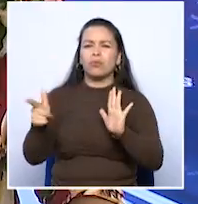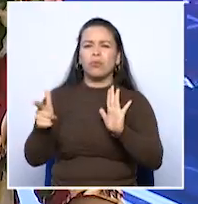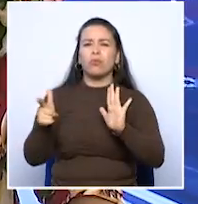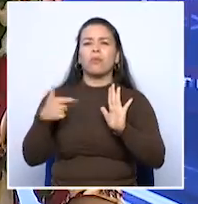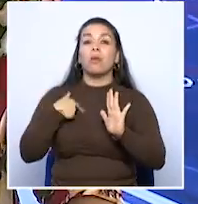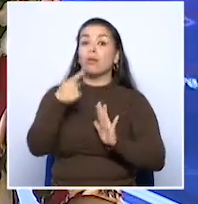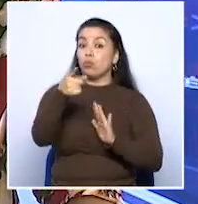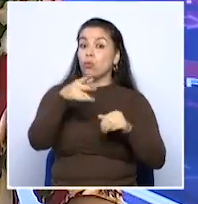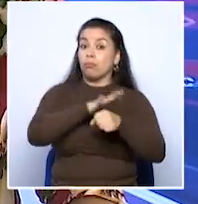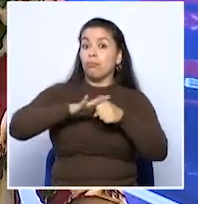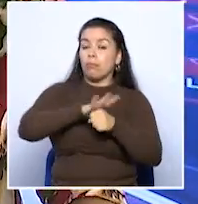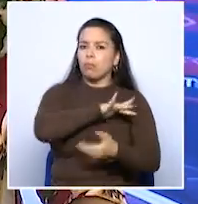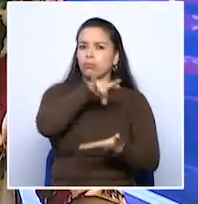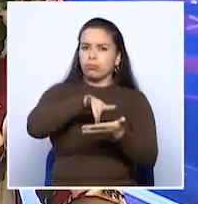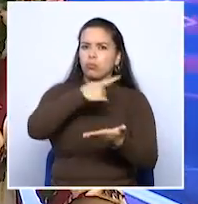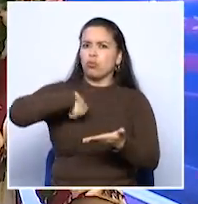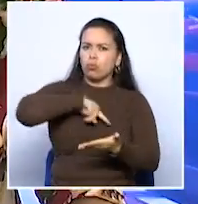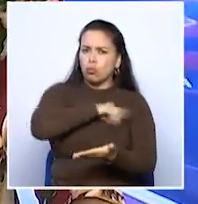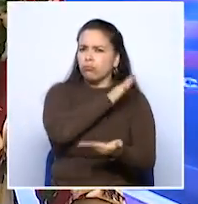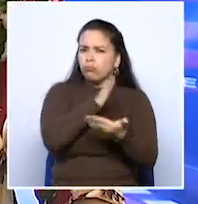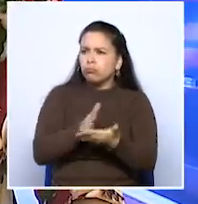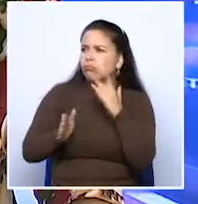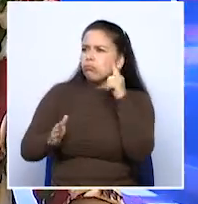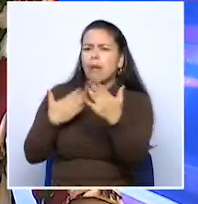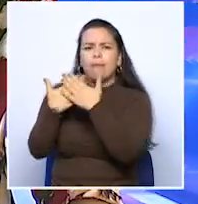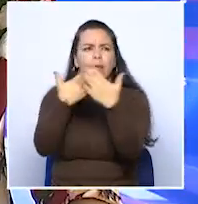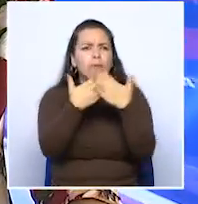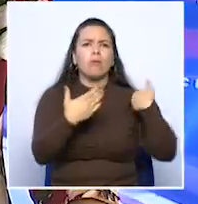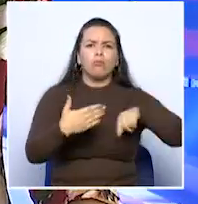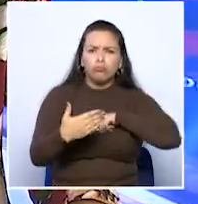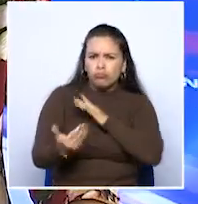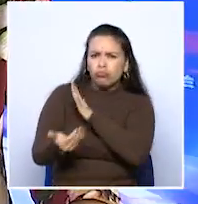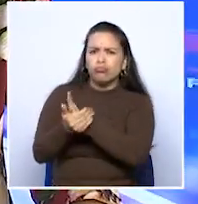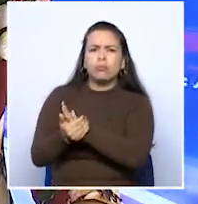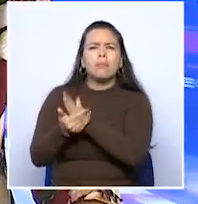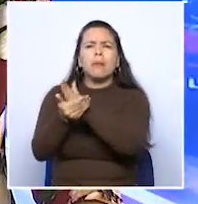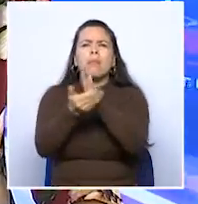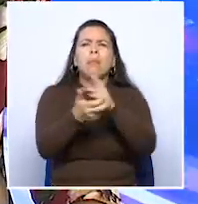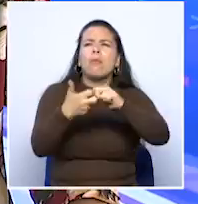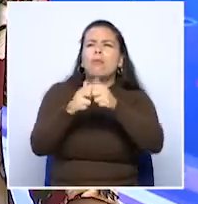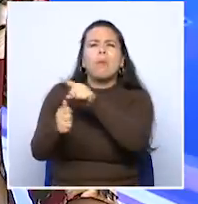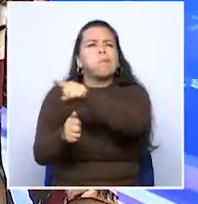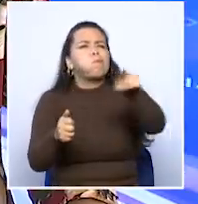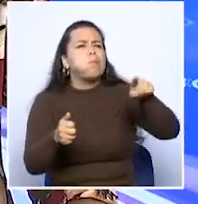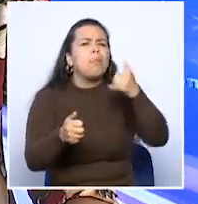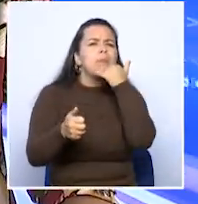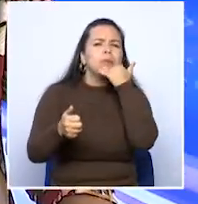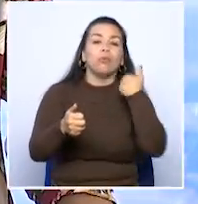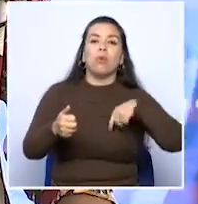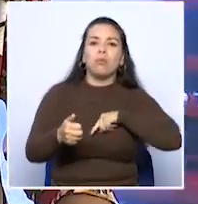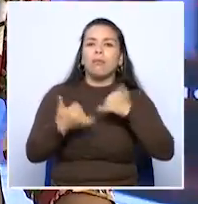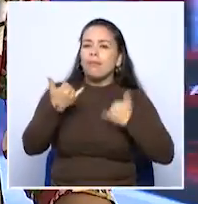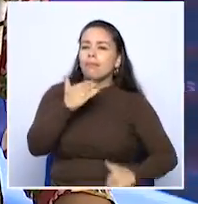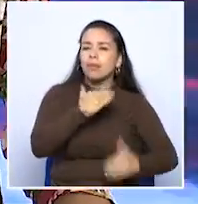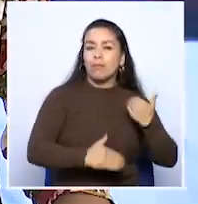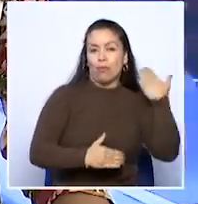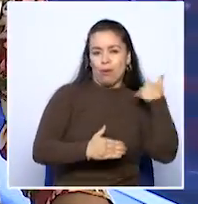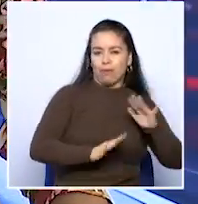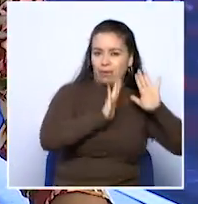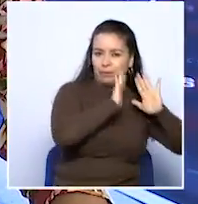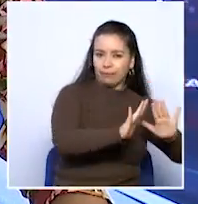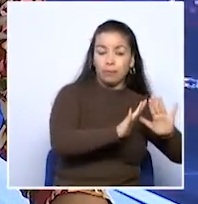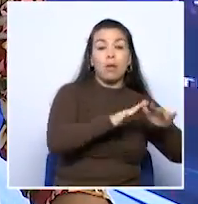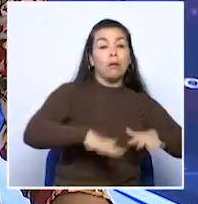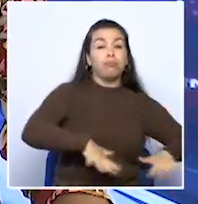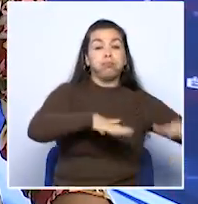en su barrio, donde nosotros atendemos todas esas denuncias y mostramos las problemáticas que se viven en sus comunidades y vamos a comenzar con Armenia. Las